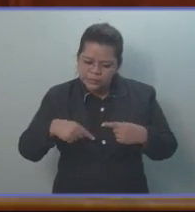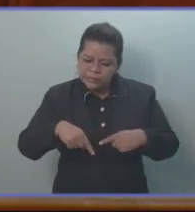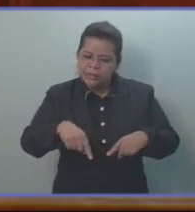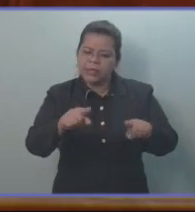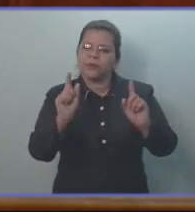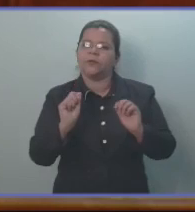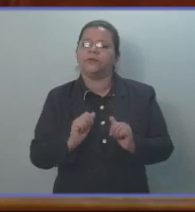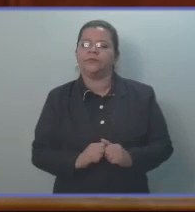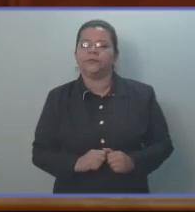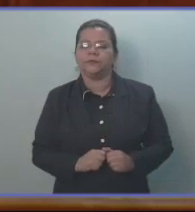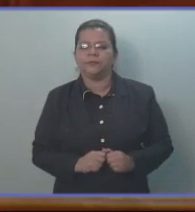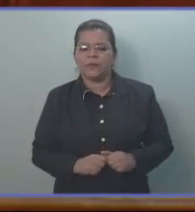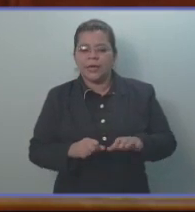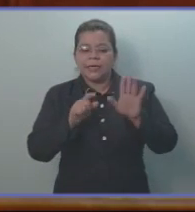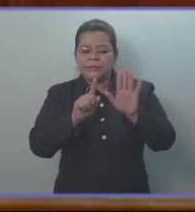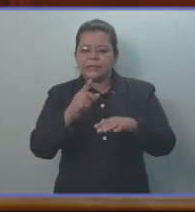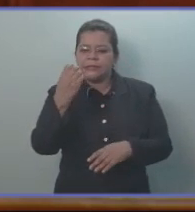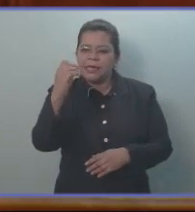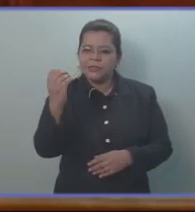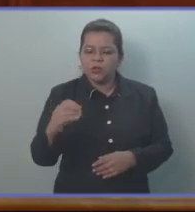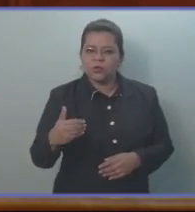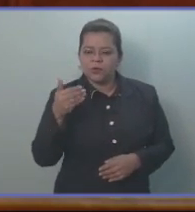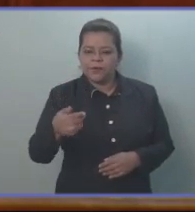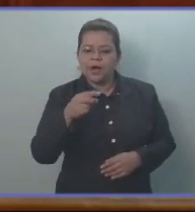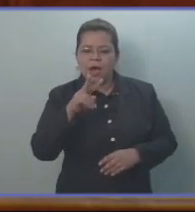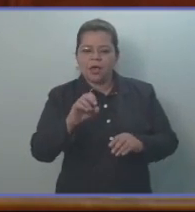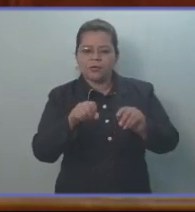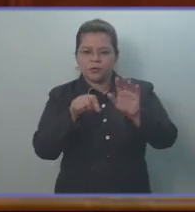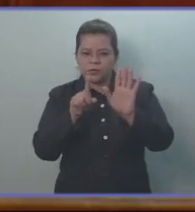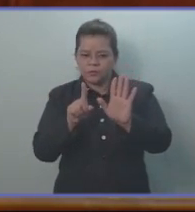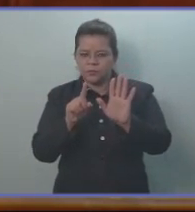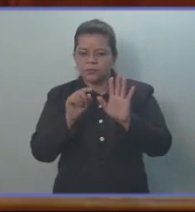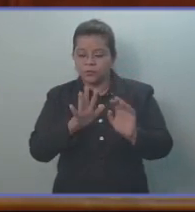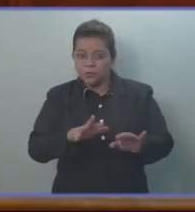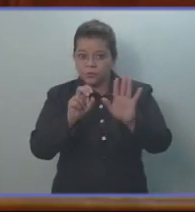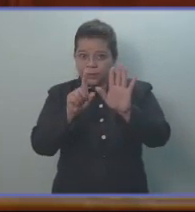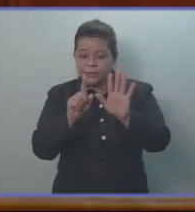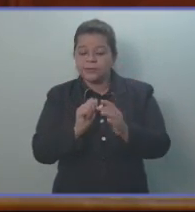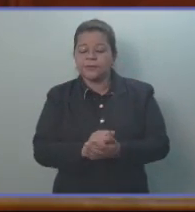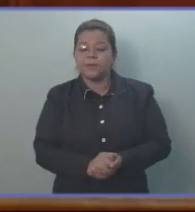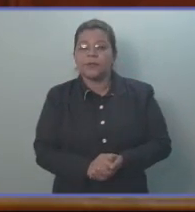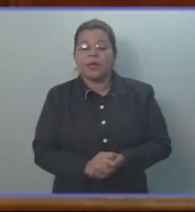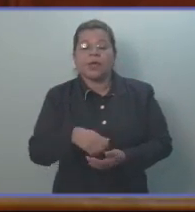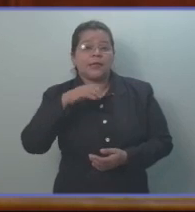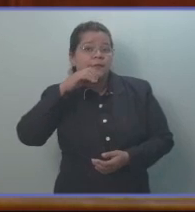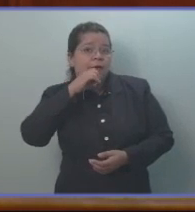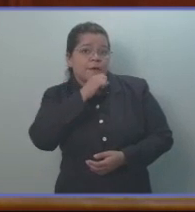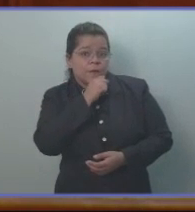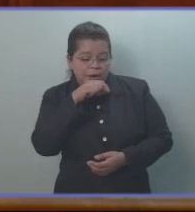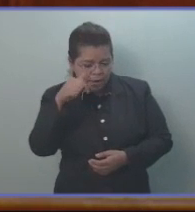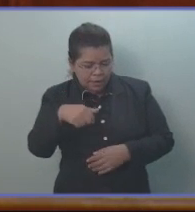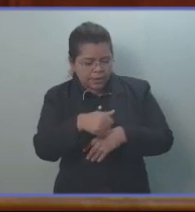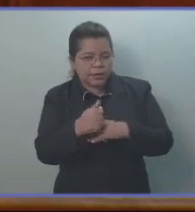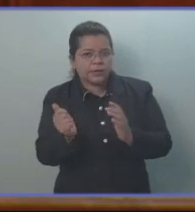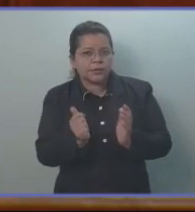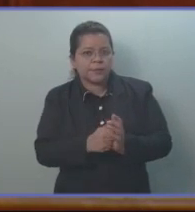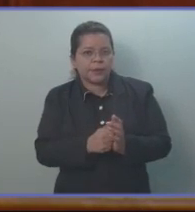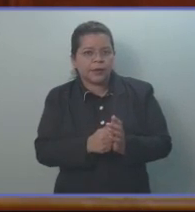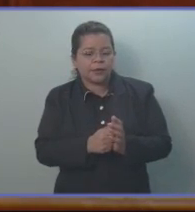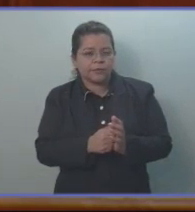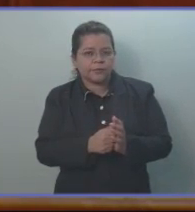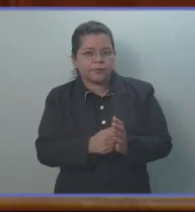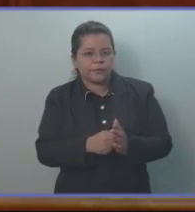tiempo, 6 de octubre del 2016, Taiwán, acá en este órgano de Estado, se le exoneró